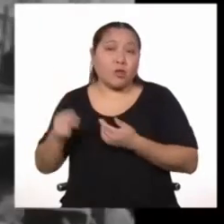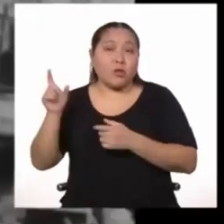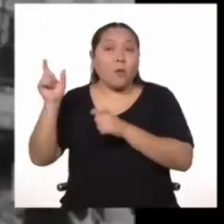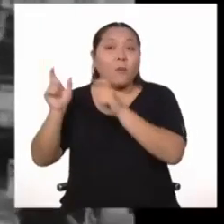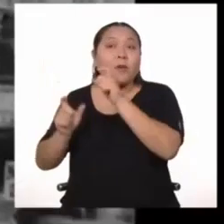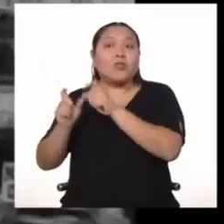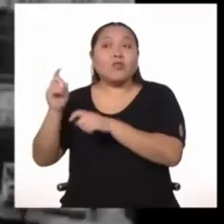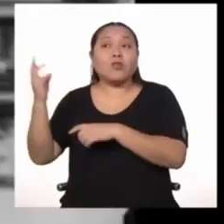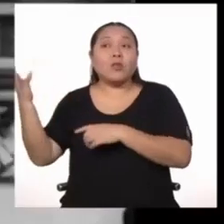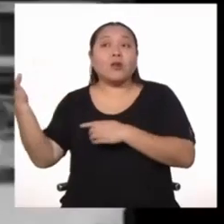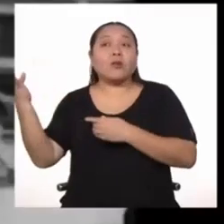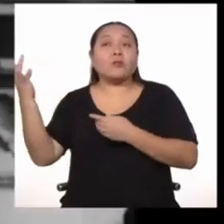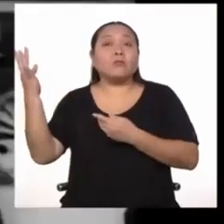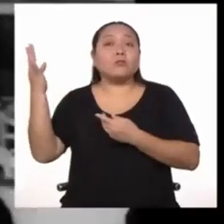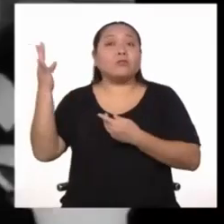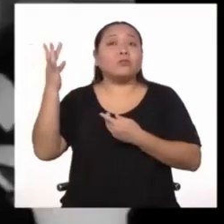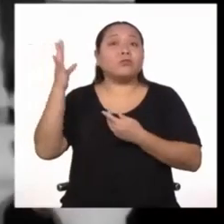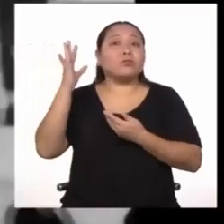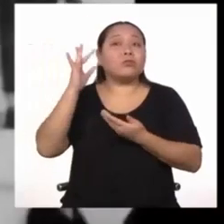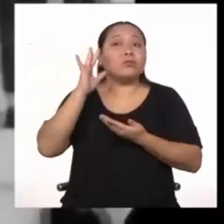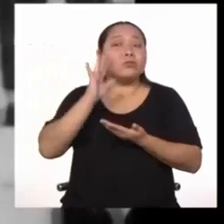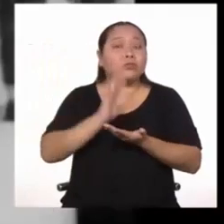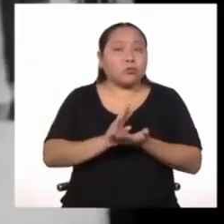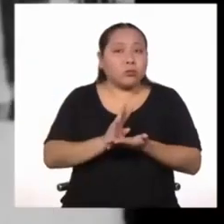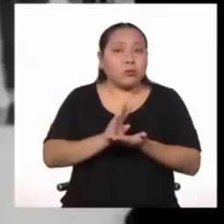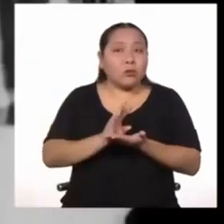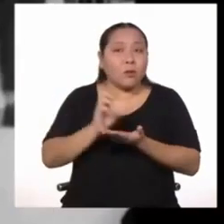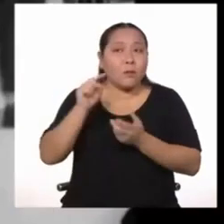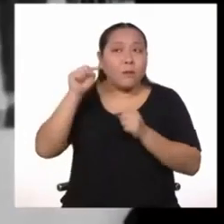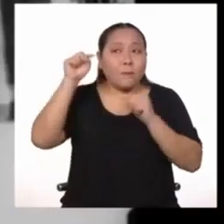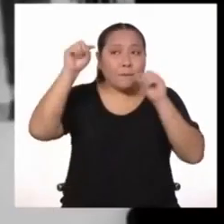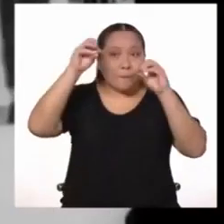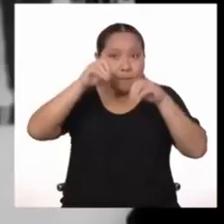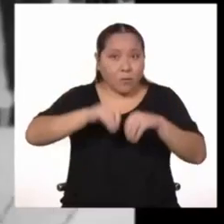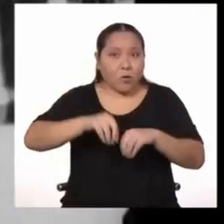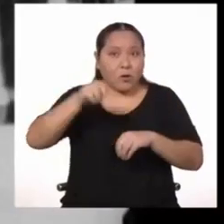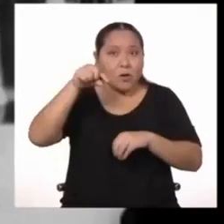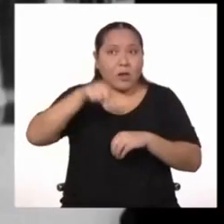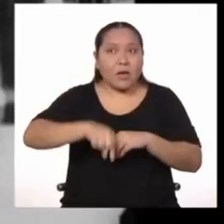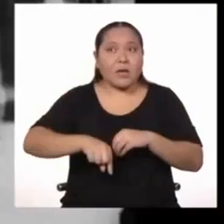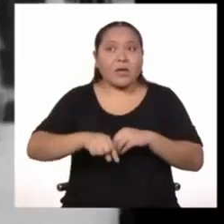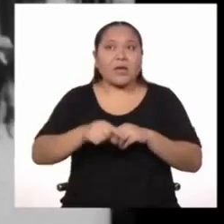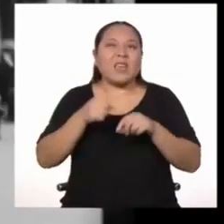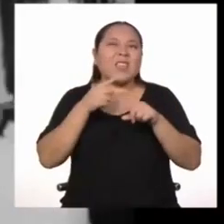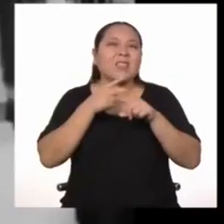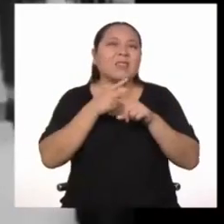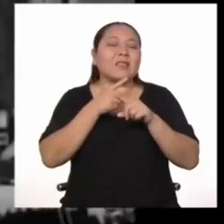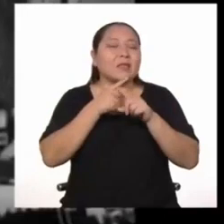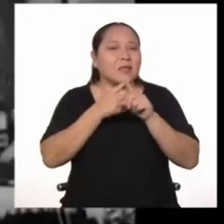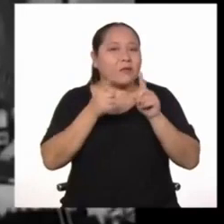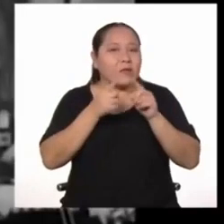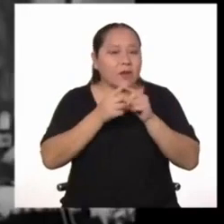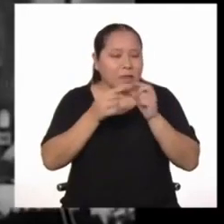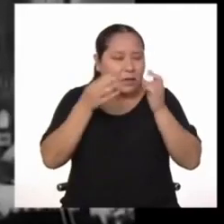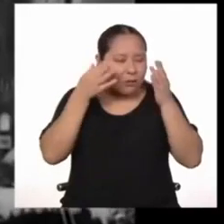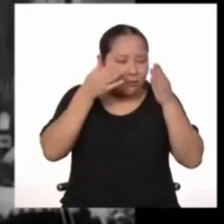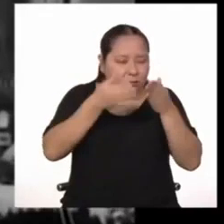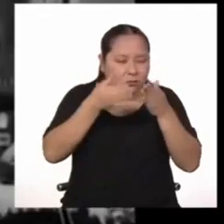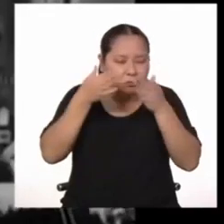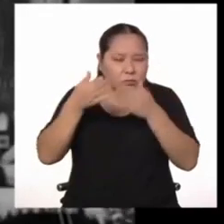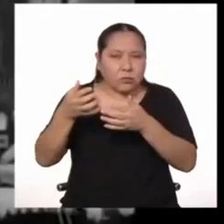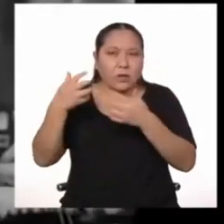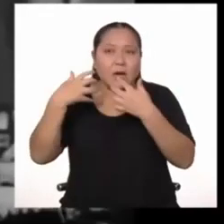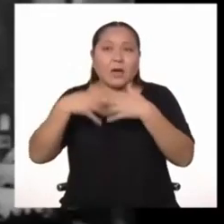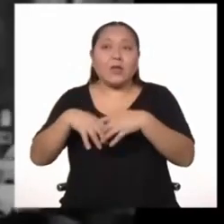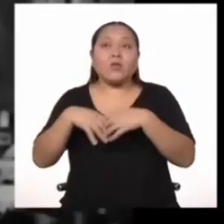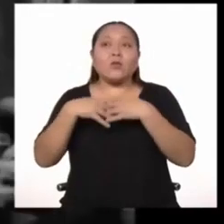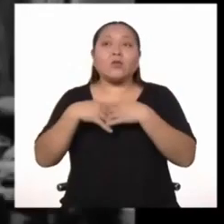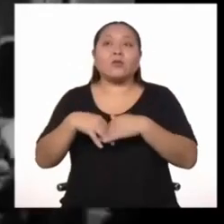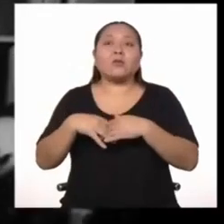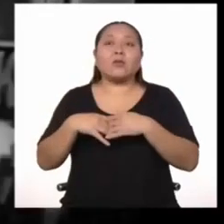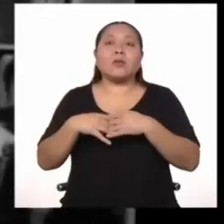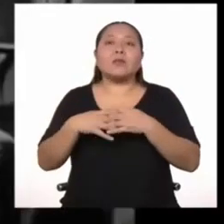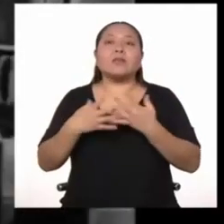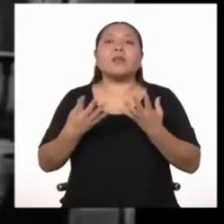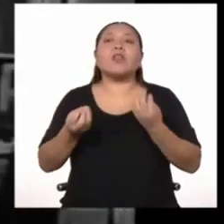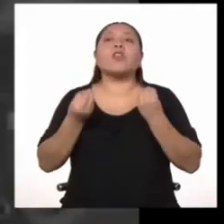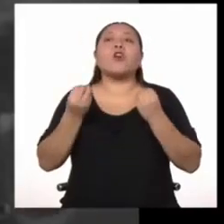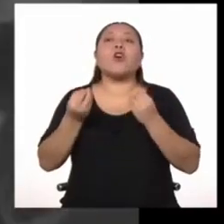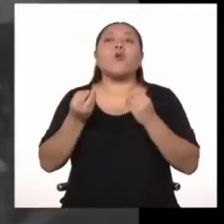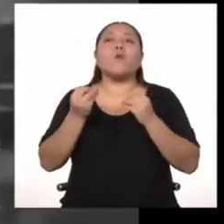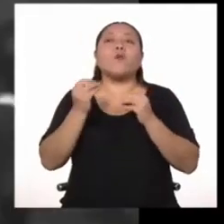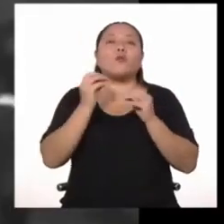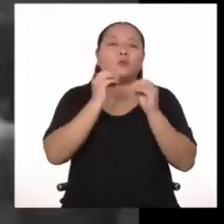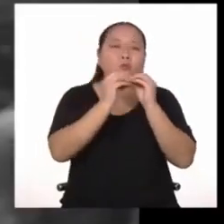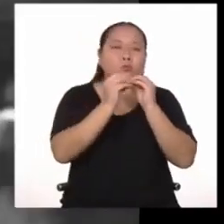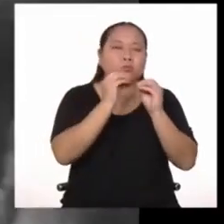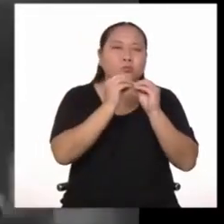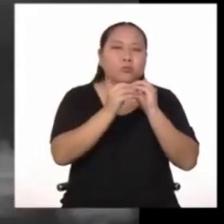que vienen a instalar determinadas industrias, todas asociadas con la modernidad,